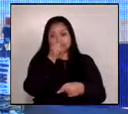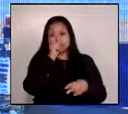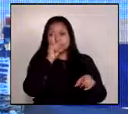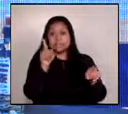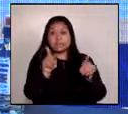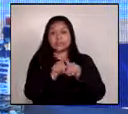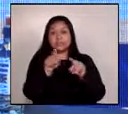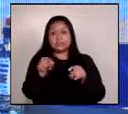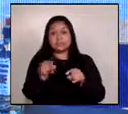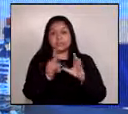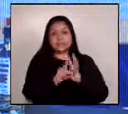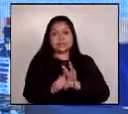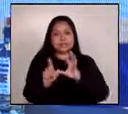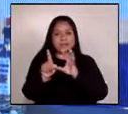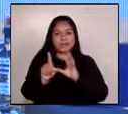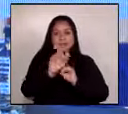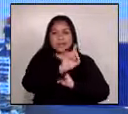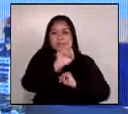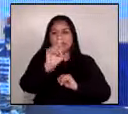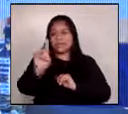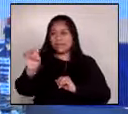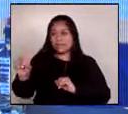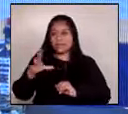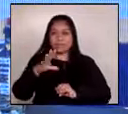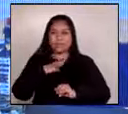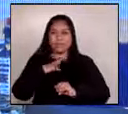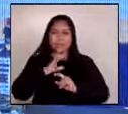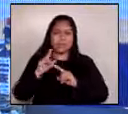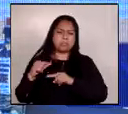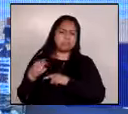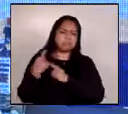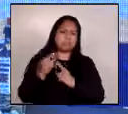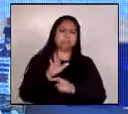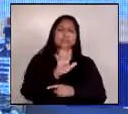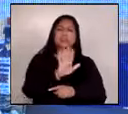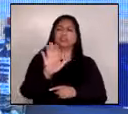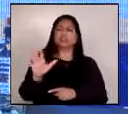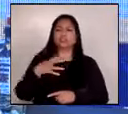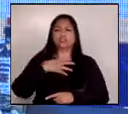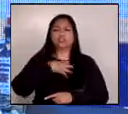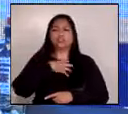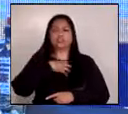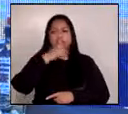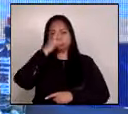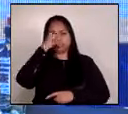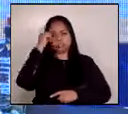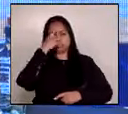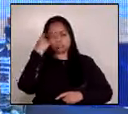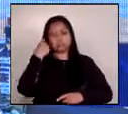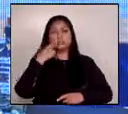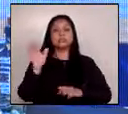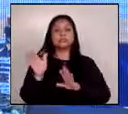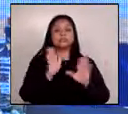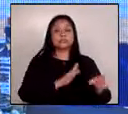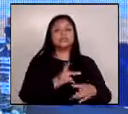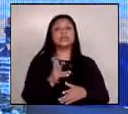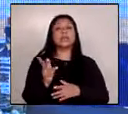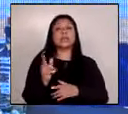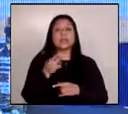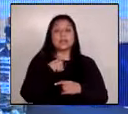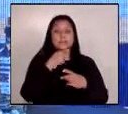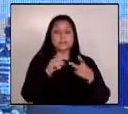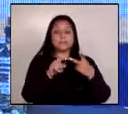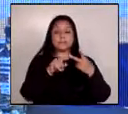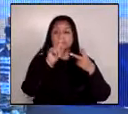el liderazgo que cada una de estas personas ejerce desde su propio campo en cuanto a la segunda pregunta